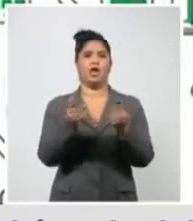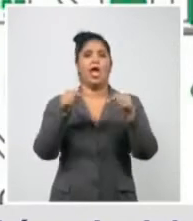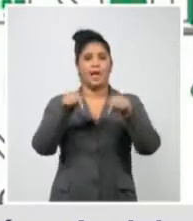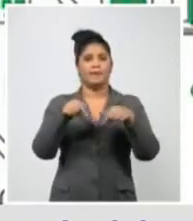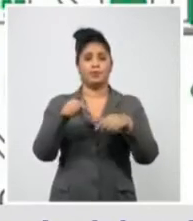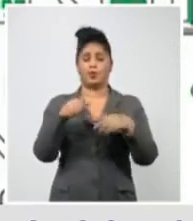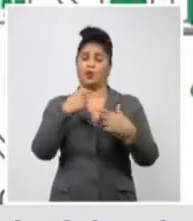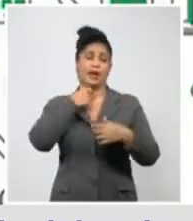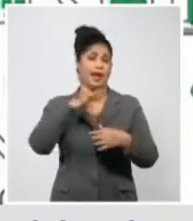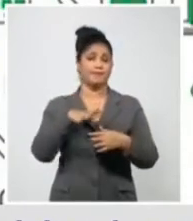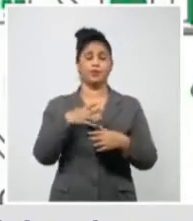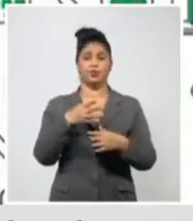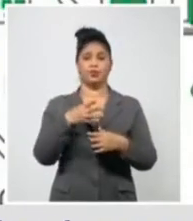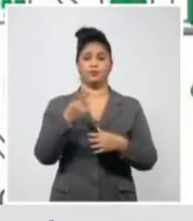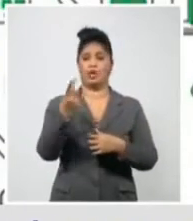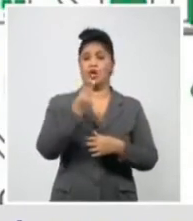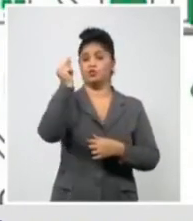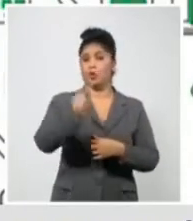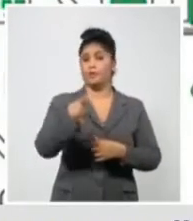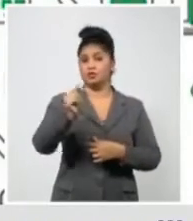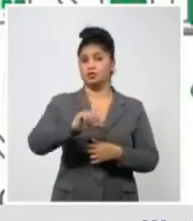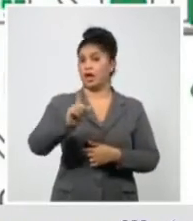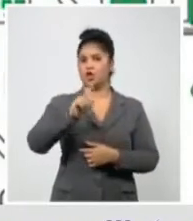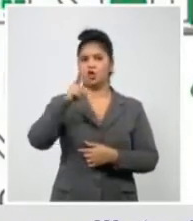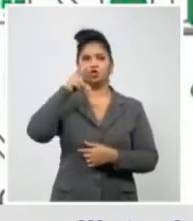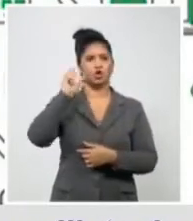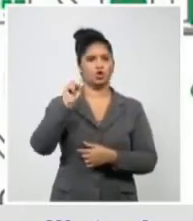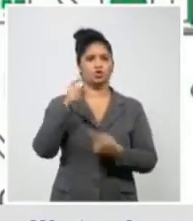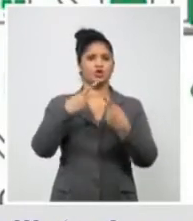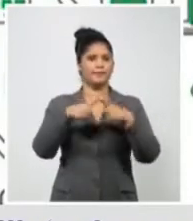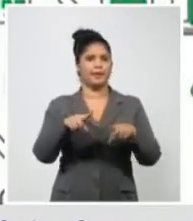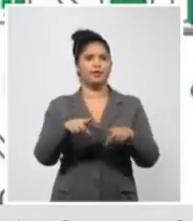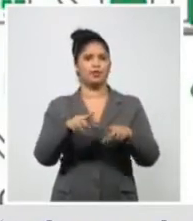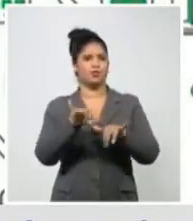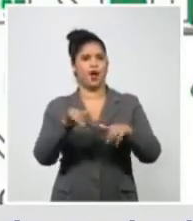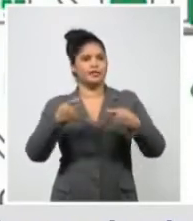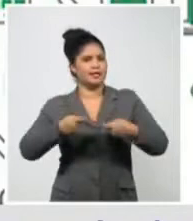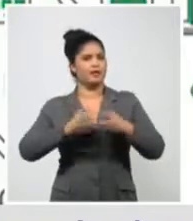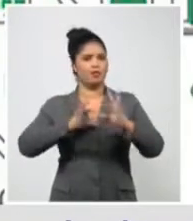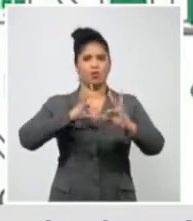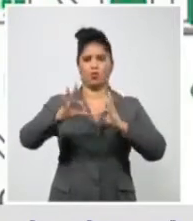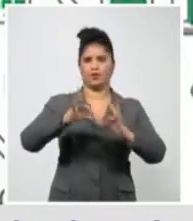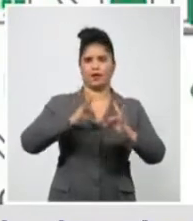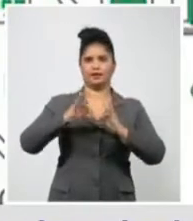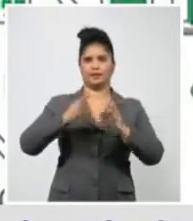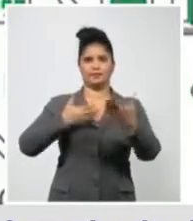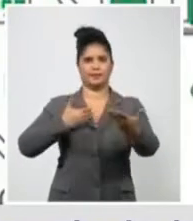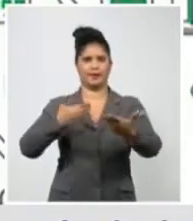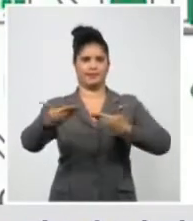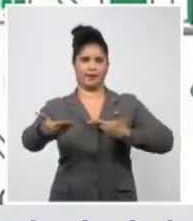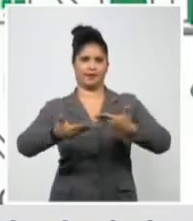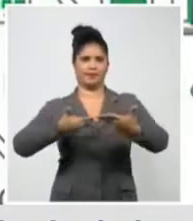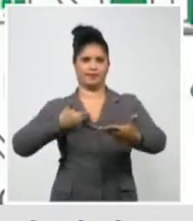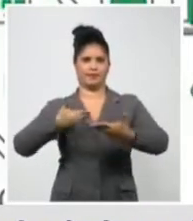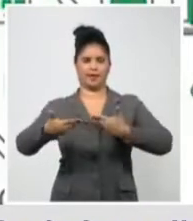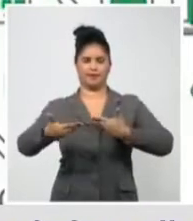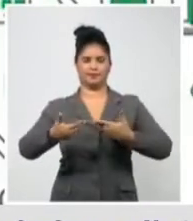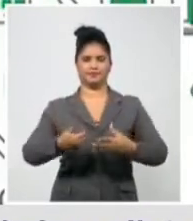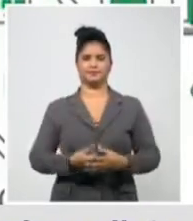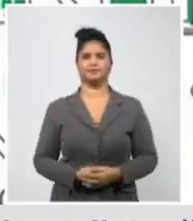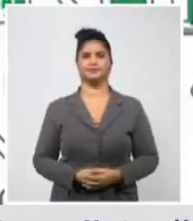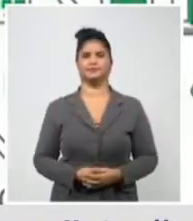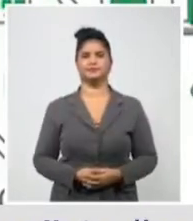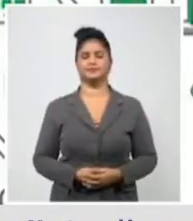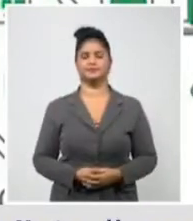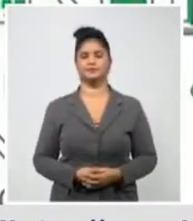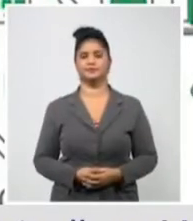pollo, donde quiera. Y estamos cometiendo realmente violaciones duradas. Pero no